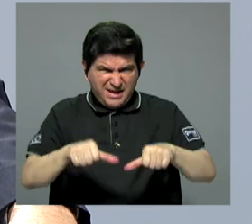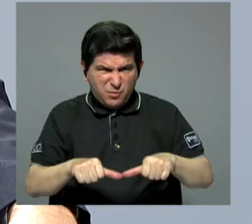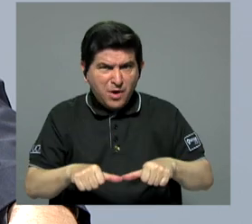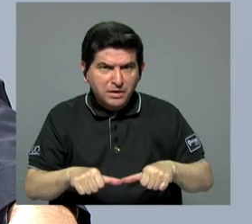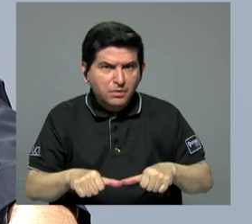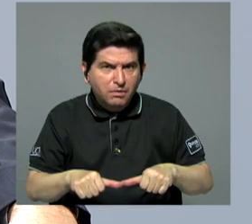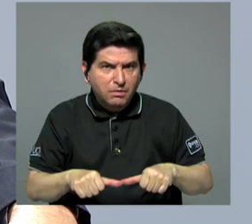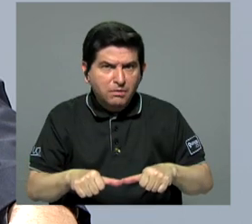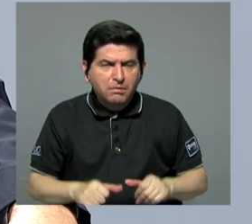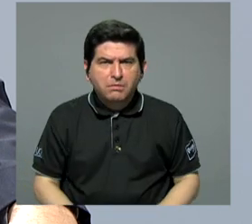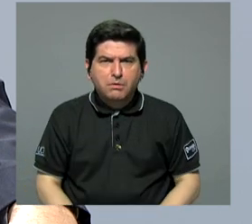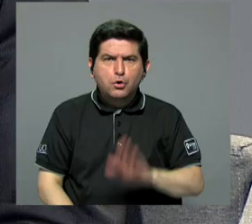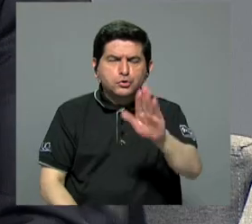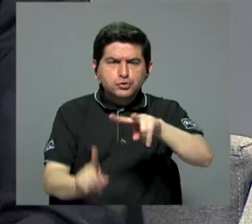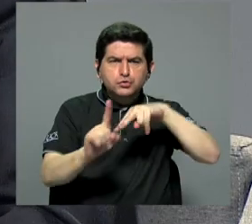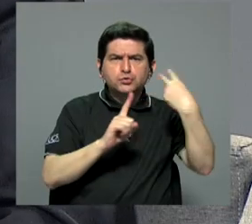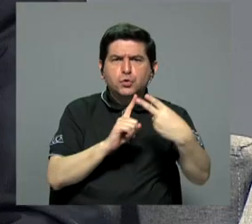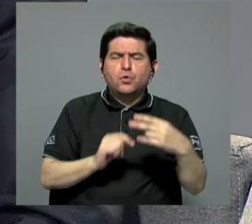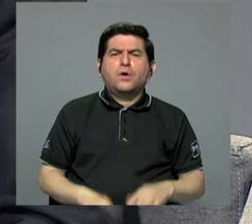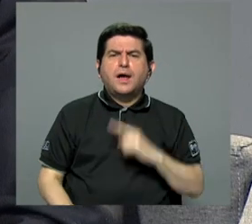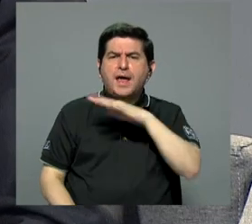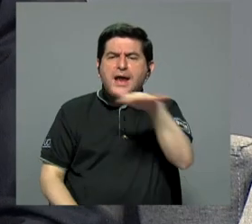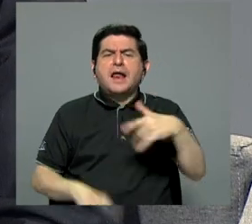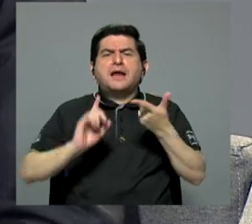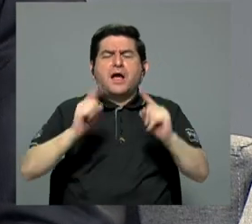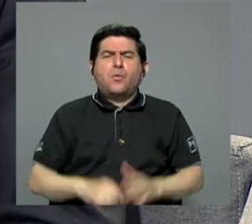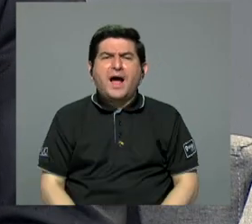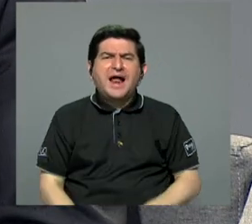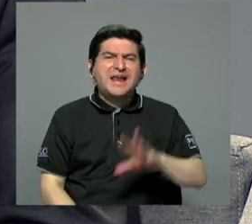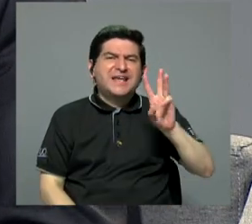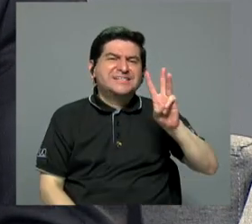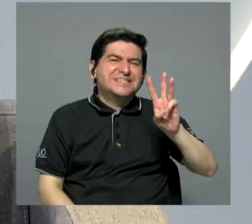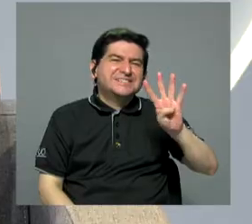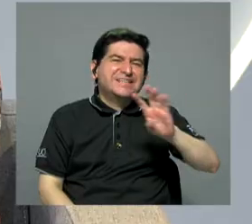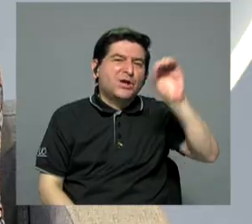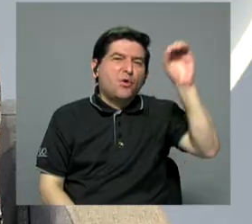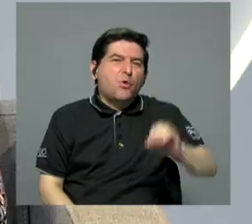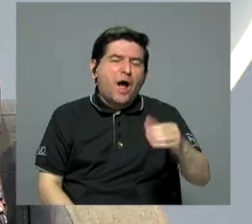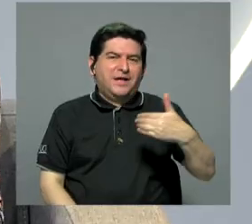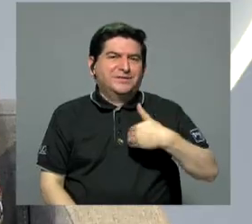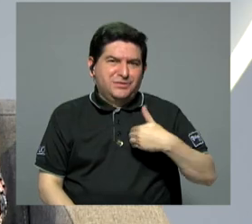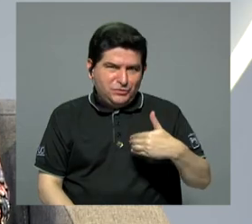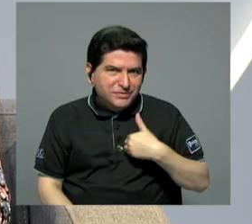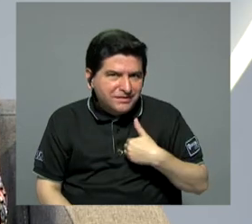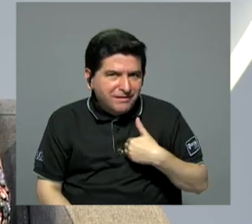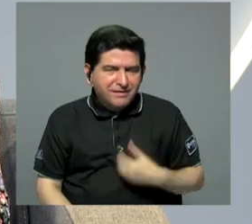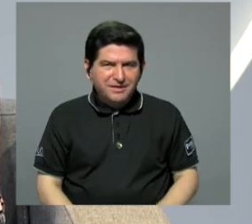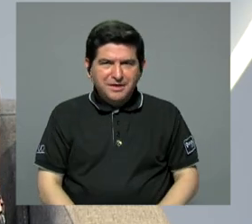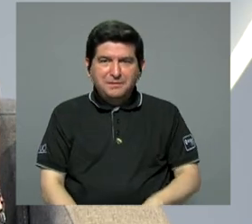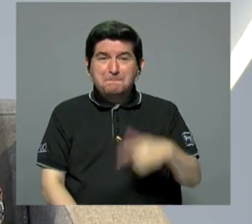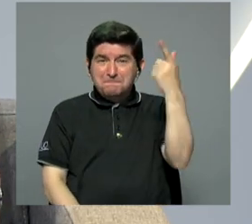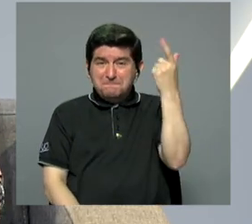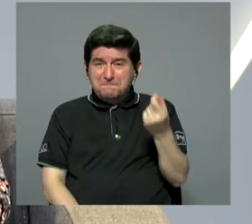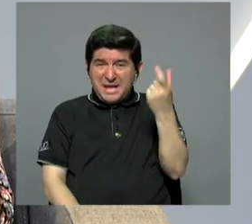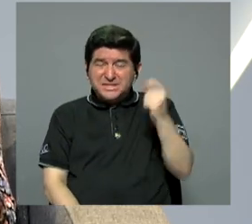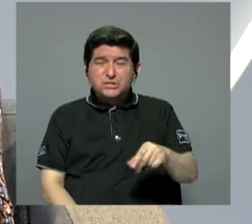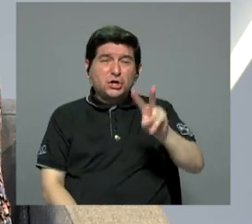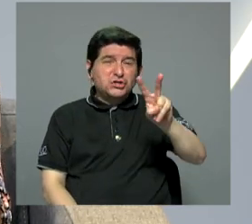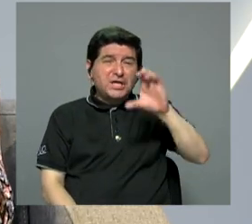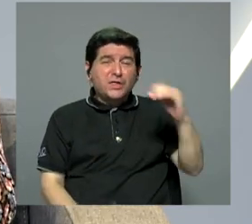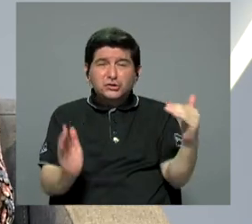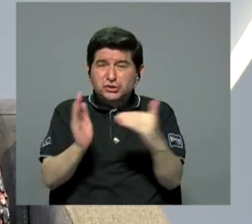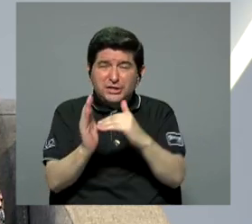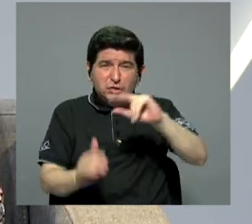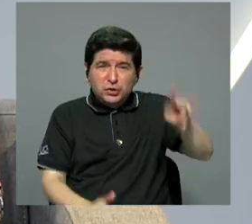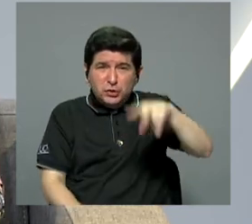acuerdo? O sea, ¿cuál es la visión de ustedes ante esta realidad? 64% reciben una pensión de 200